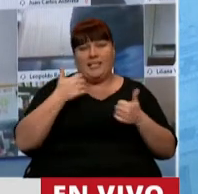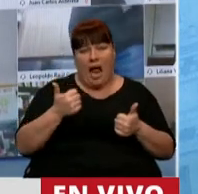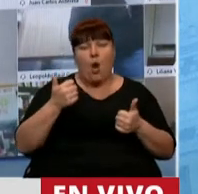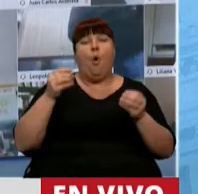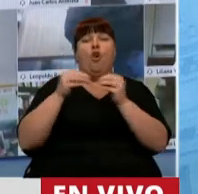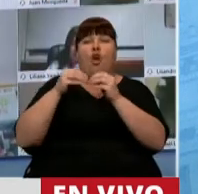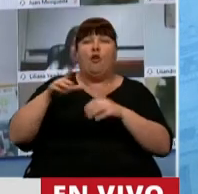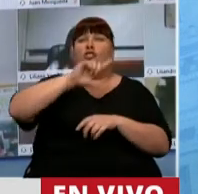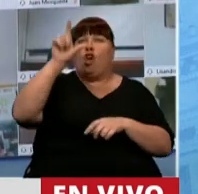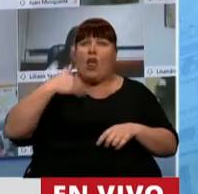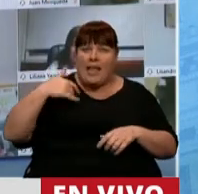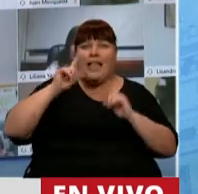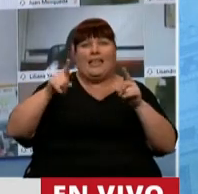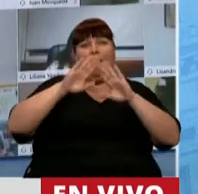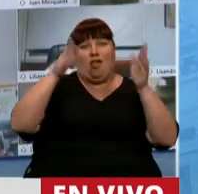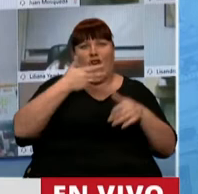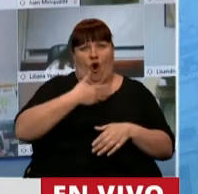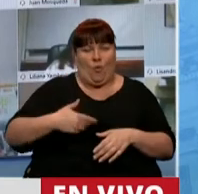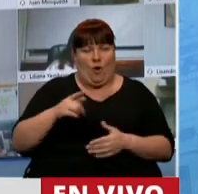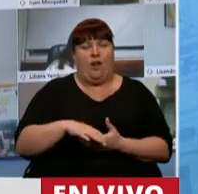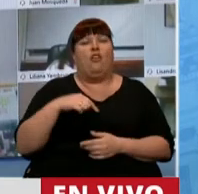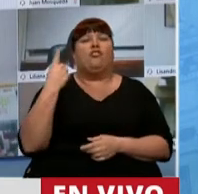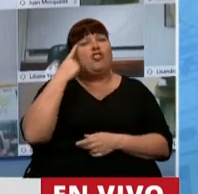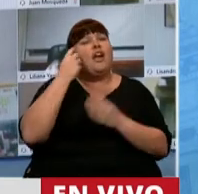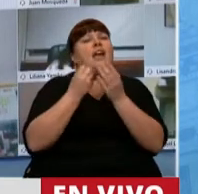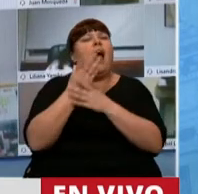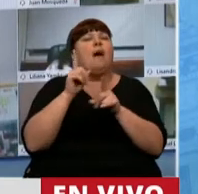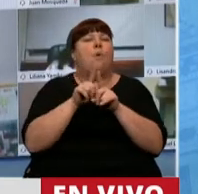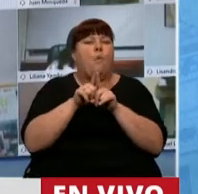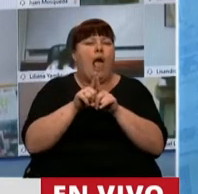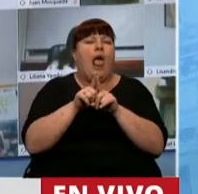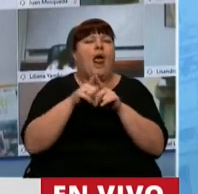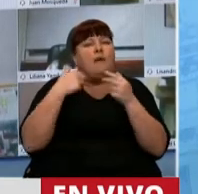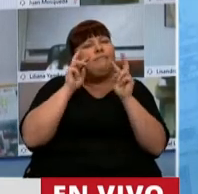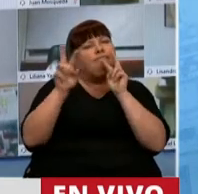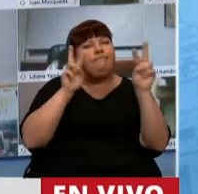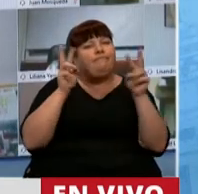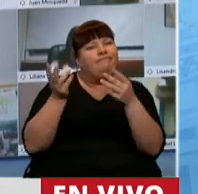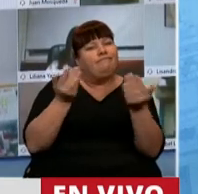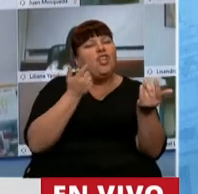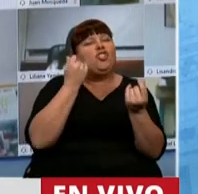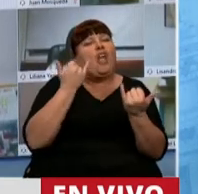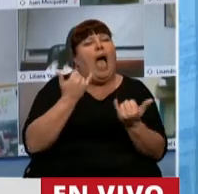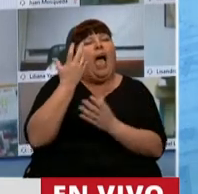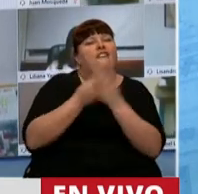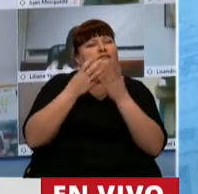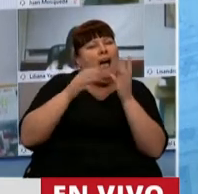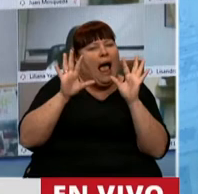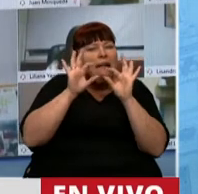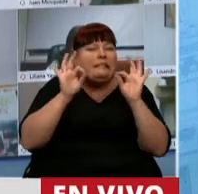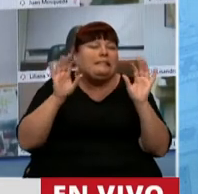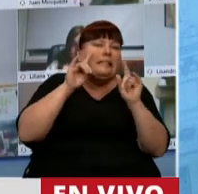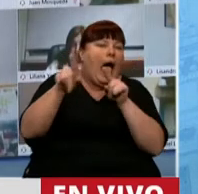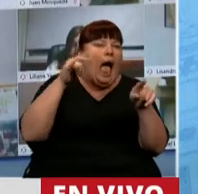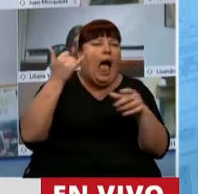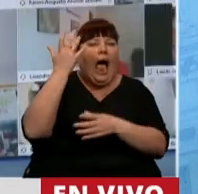y la del sistema institucional. Y hemos desarrollado una aguda capacidad de observancia acerca de los errores del otro, muy aguda